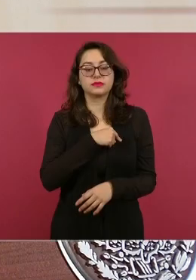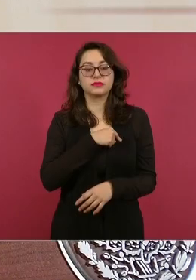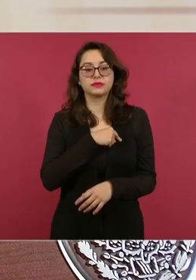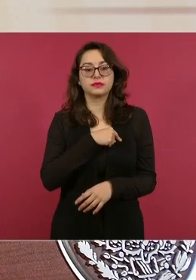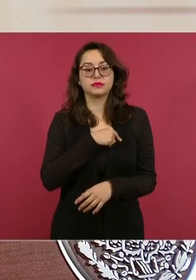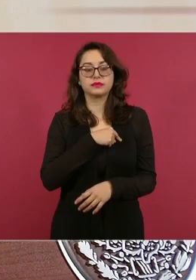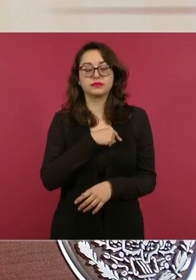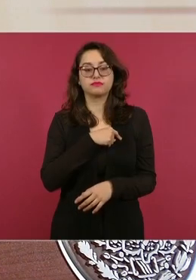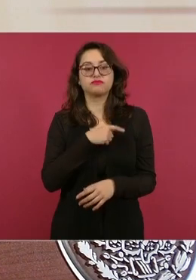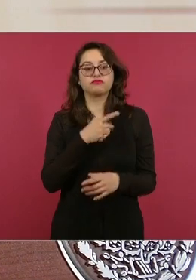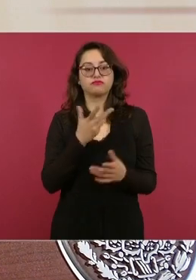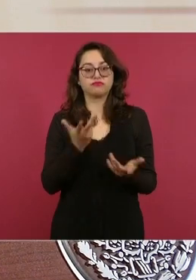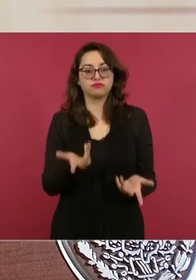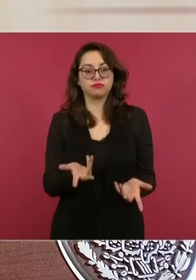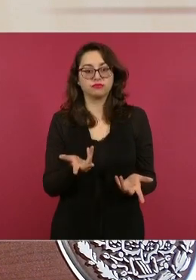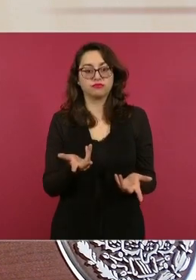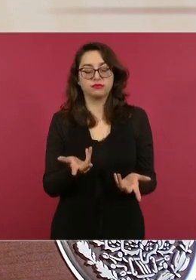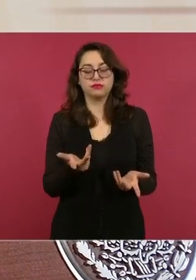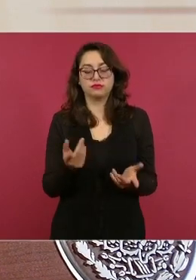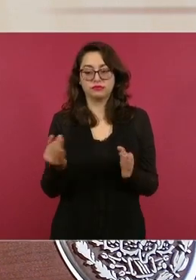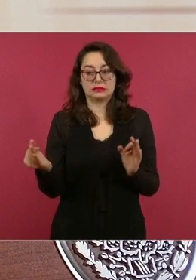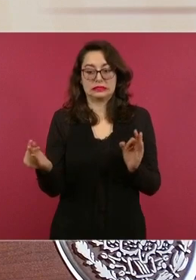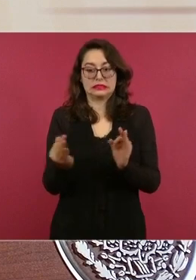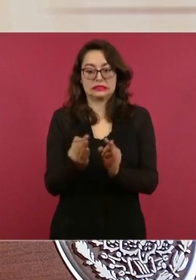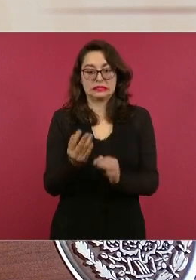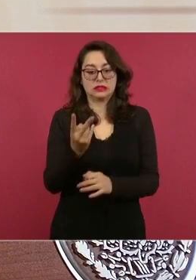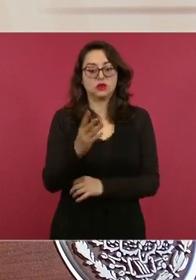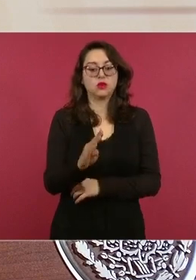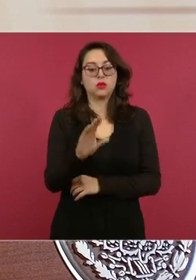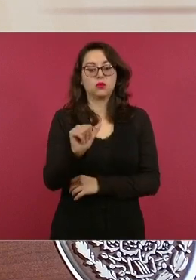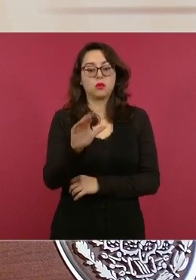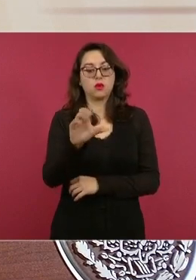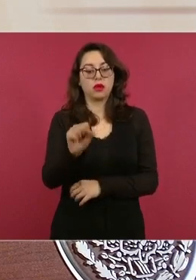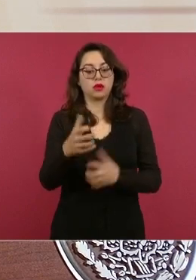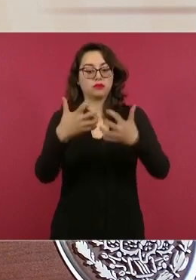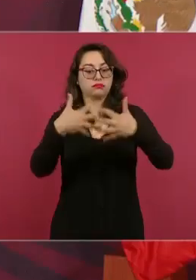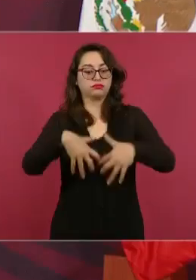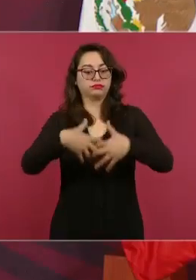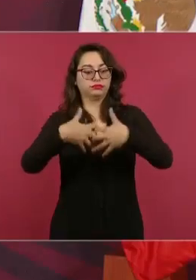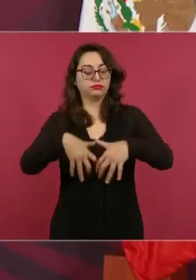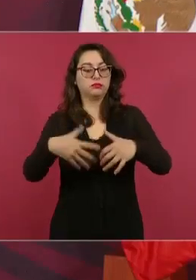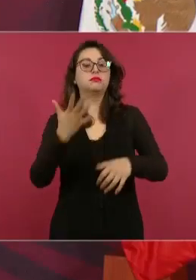la refinería ahí cerca en Los Bocas ya